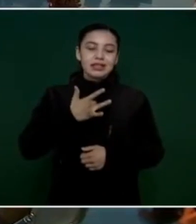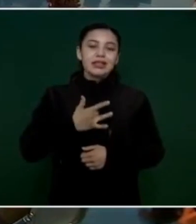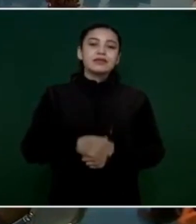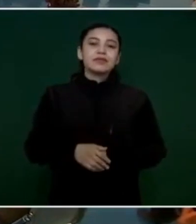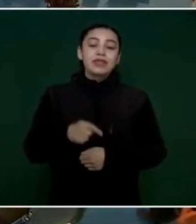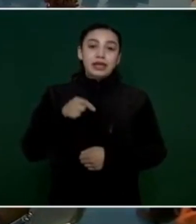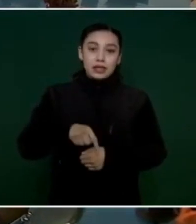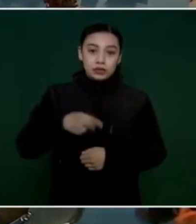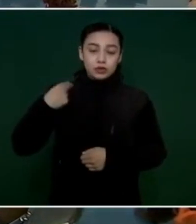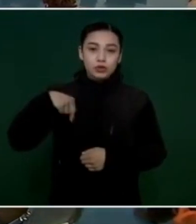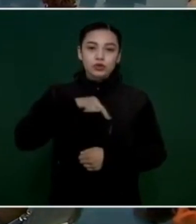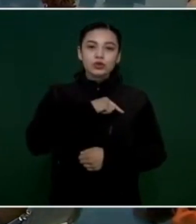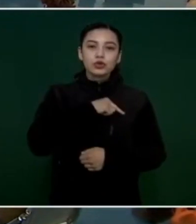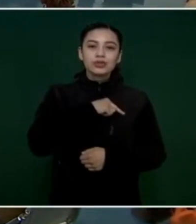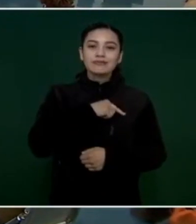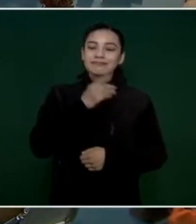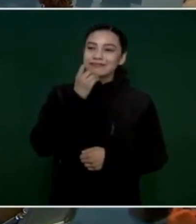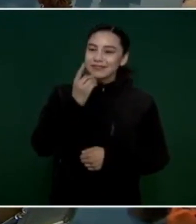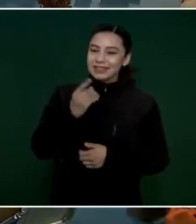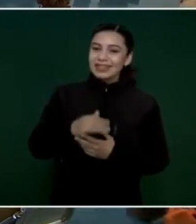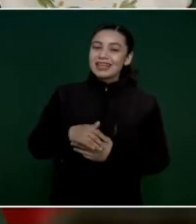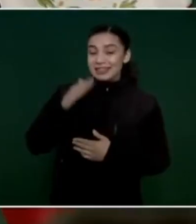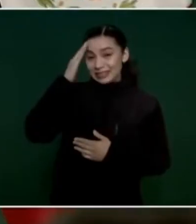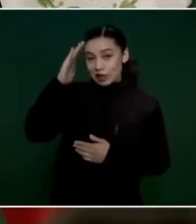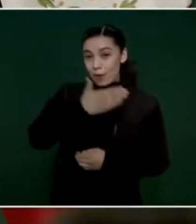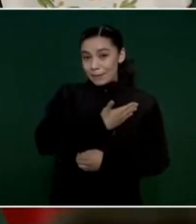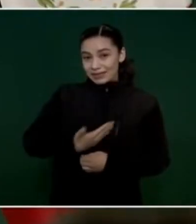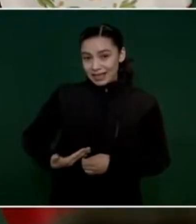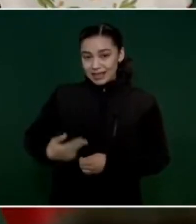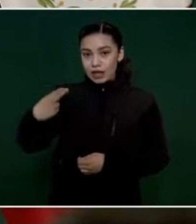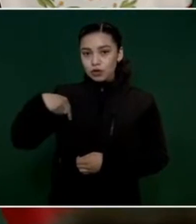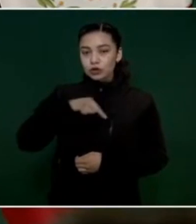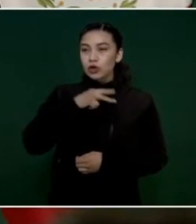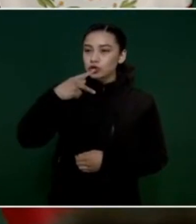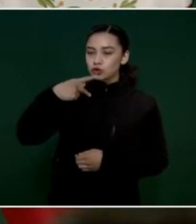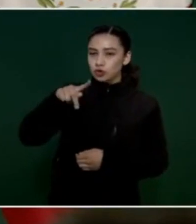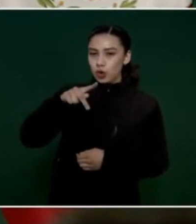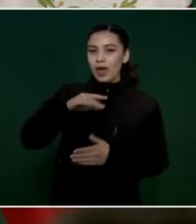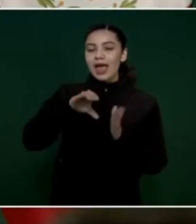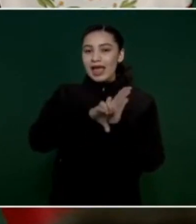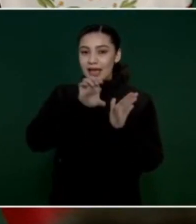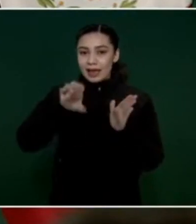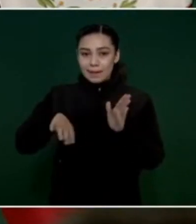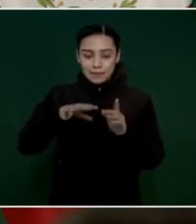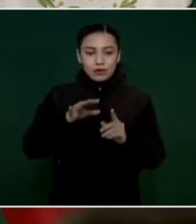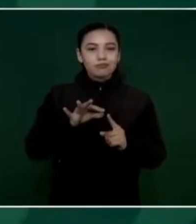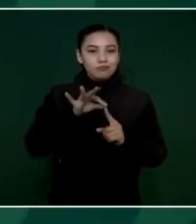a usted, señor presidente, que guiados por su ejemplo los ideales de su gobierno,